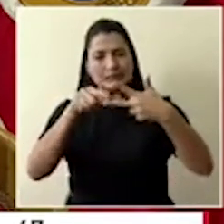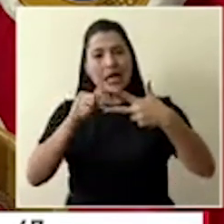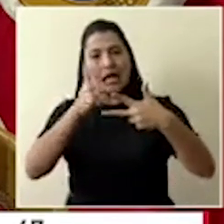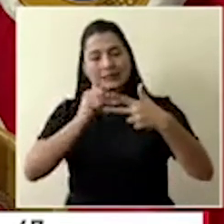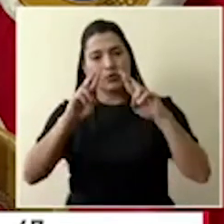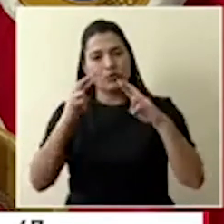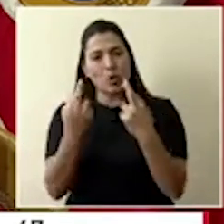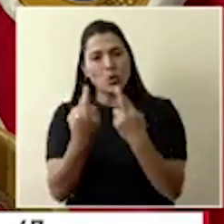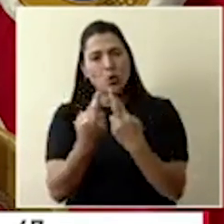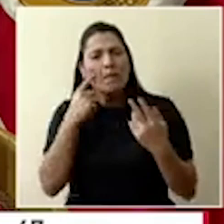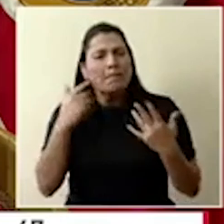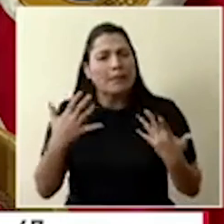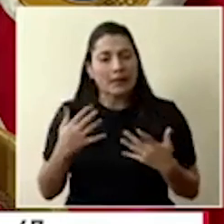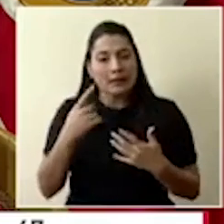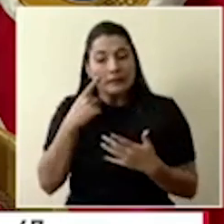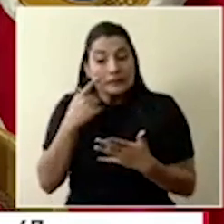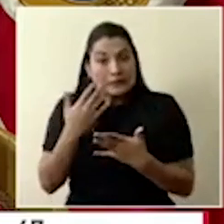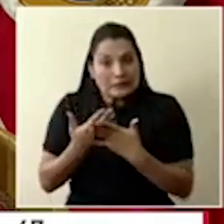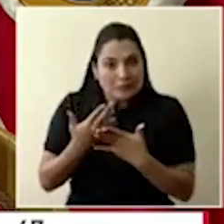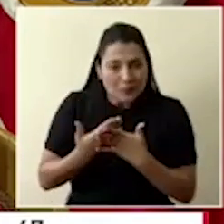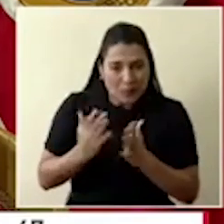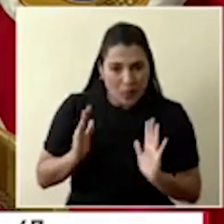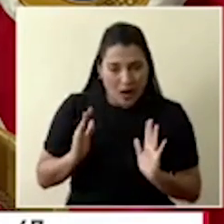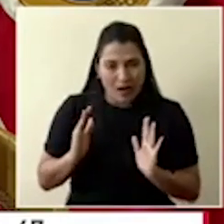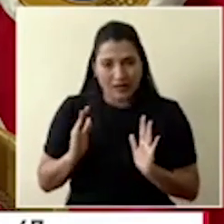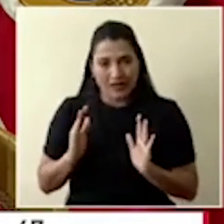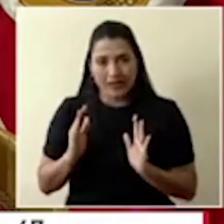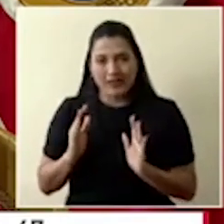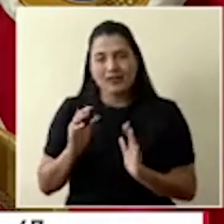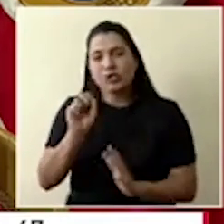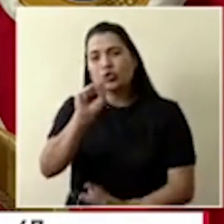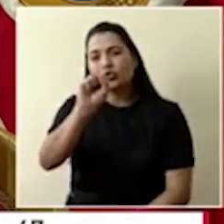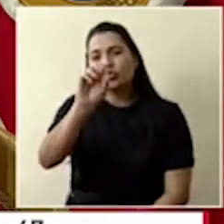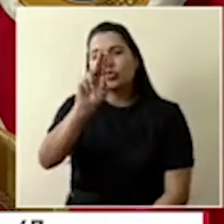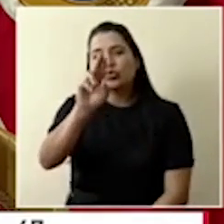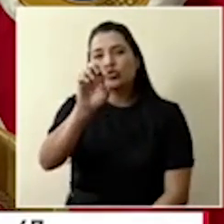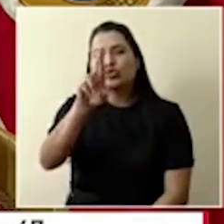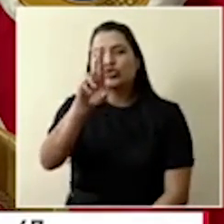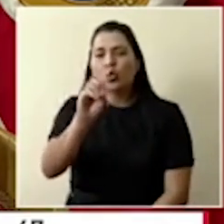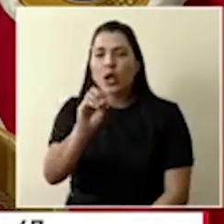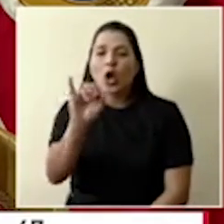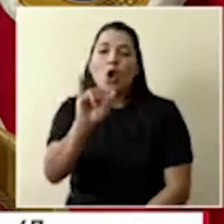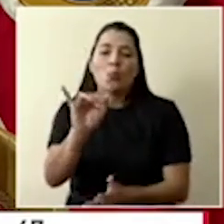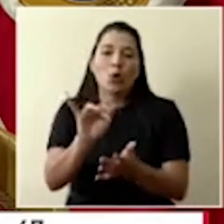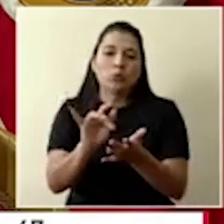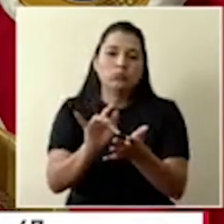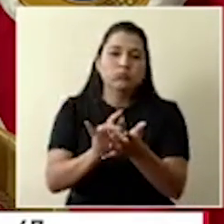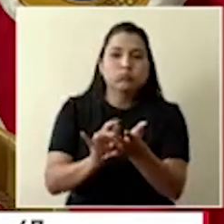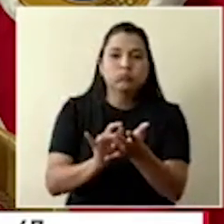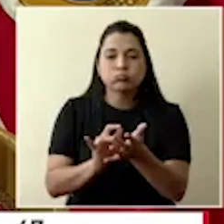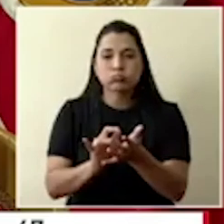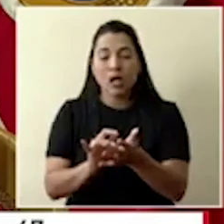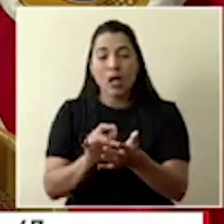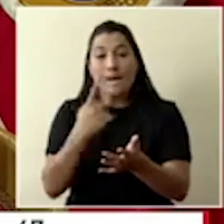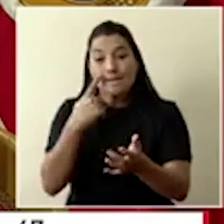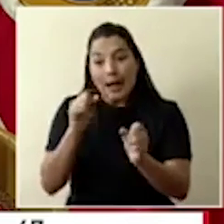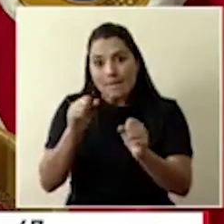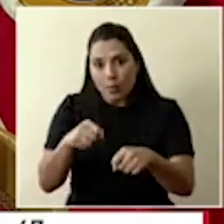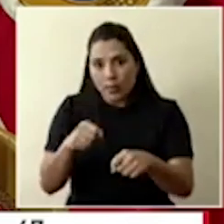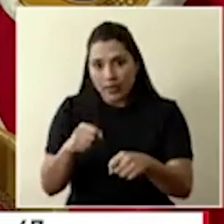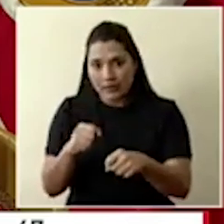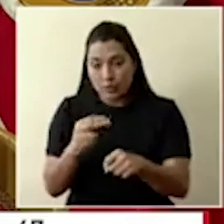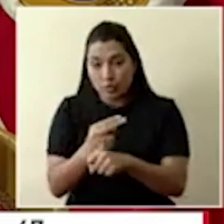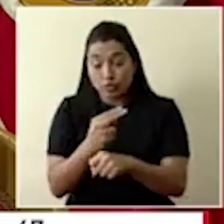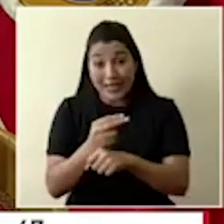probar algunos sueros en el laboratorio previo a utilizarlos en personas.